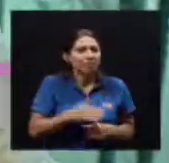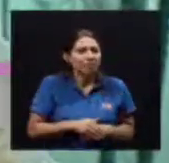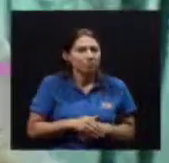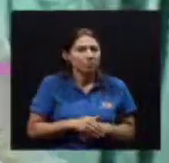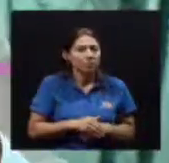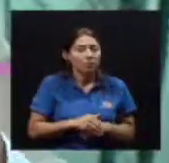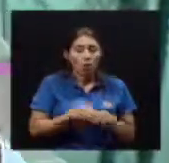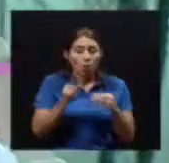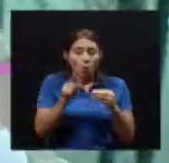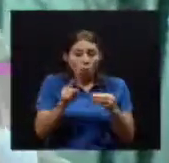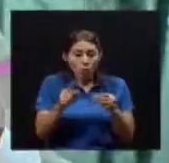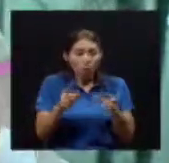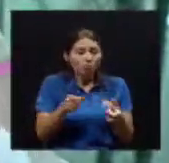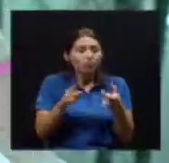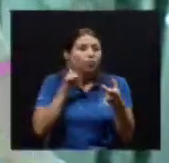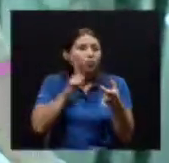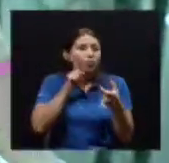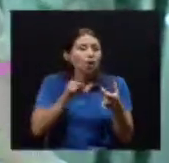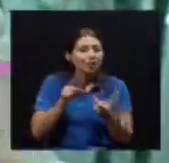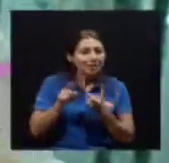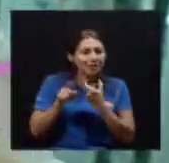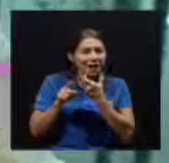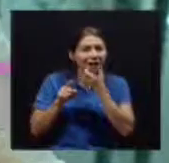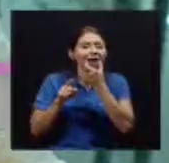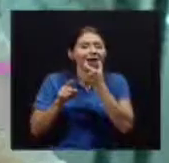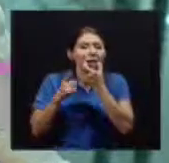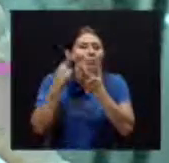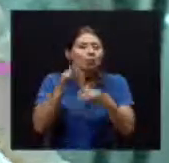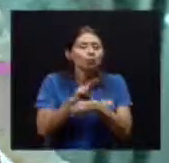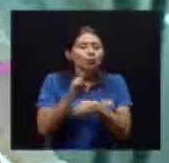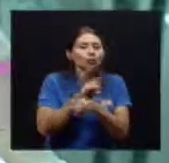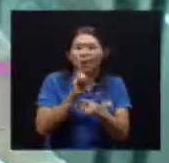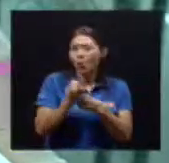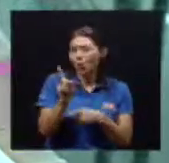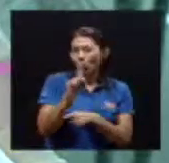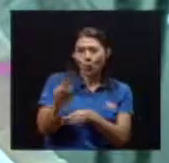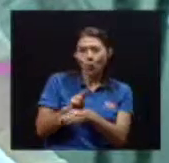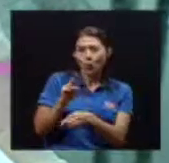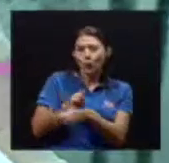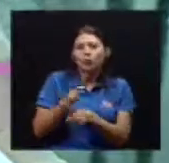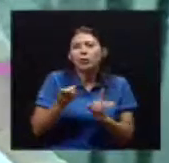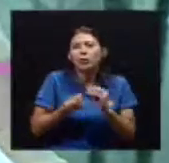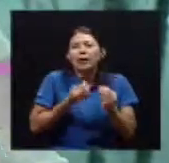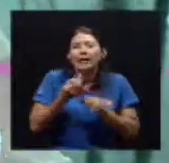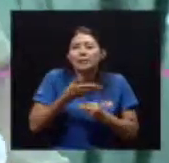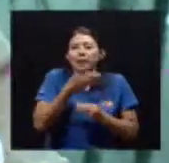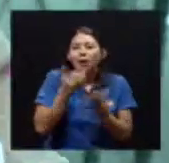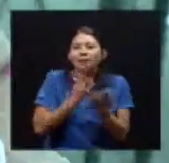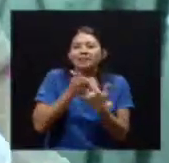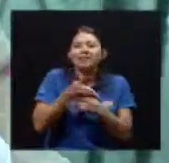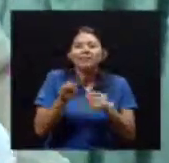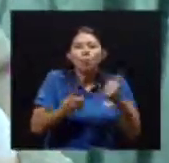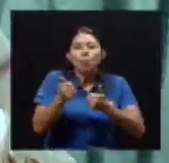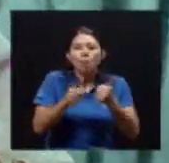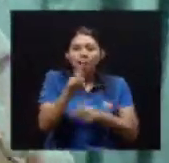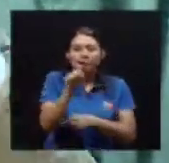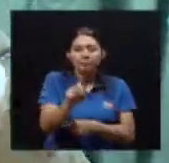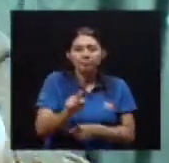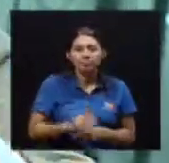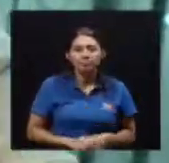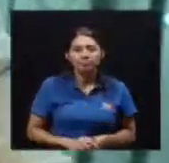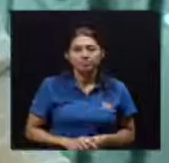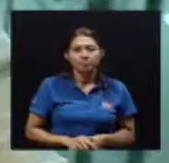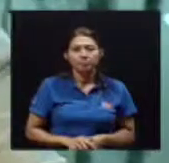El sistema No digamos oral Porque nosotros Tenemos que ver Que la mandíbula Está